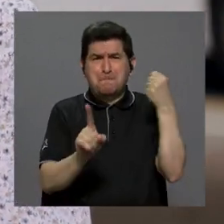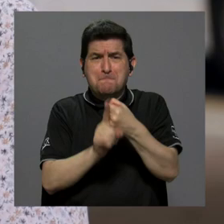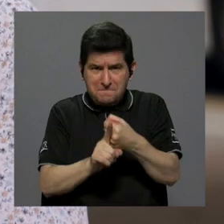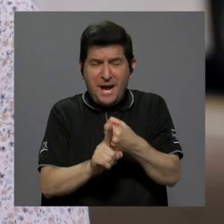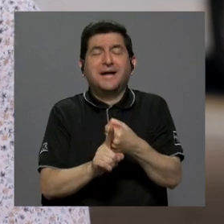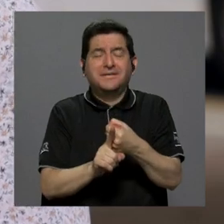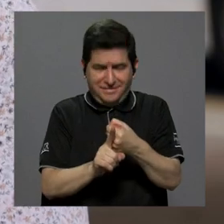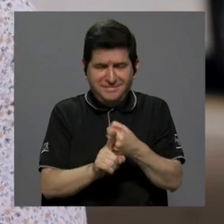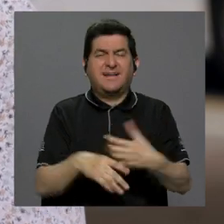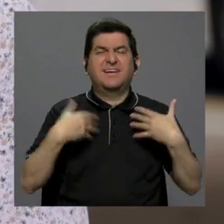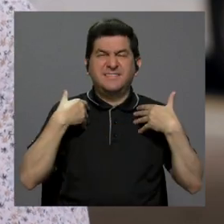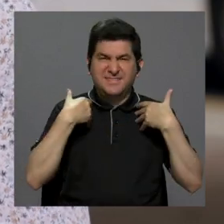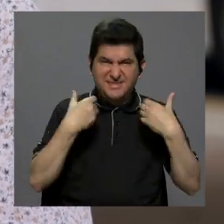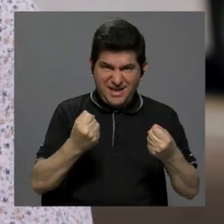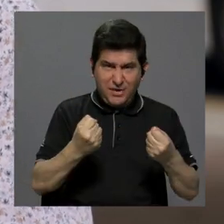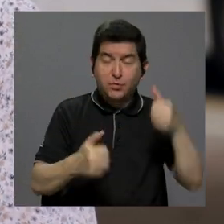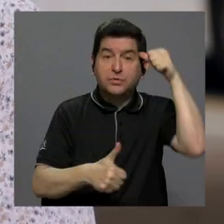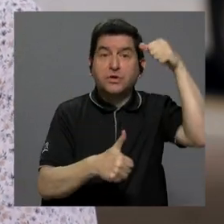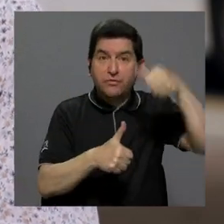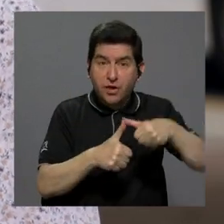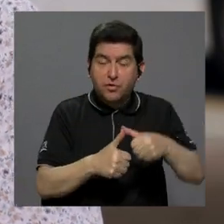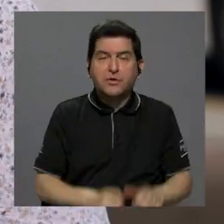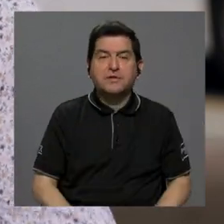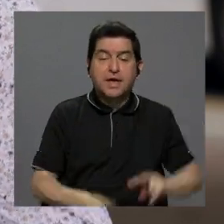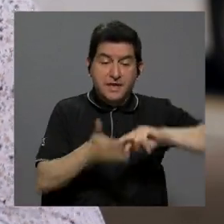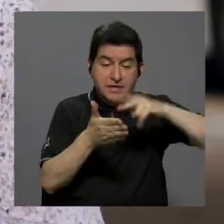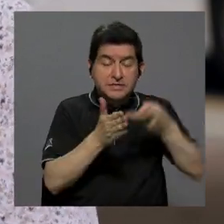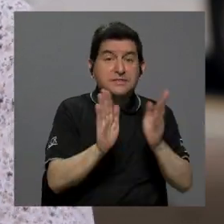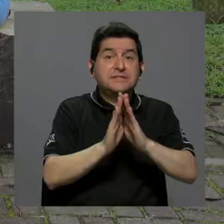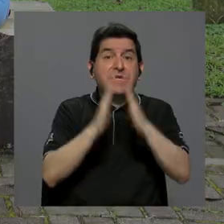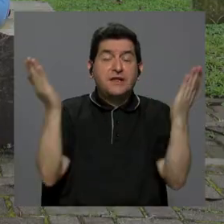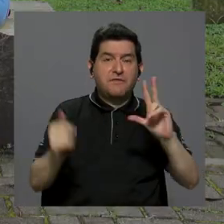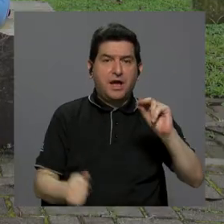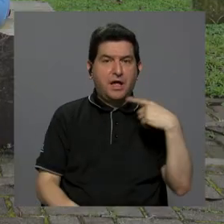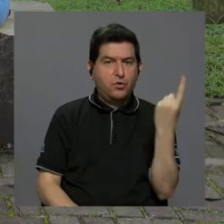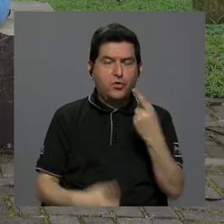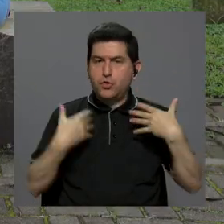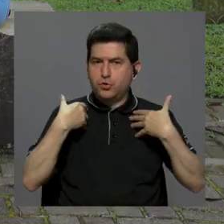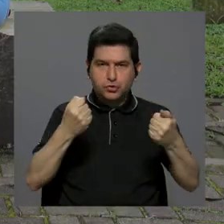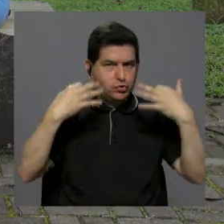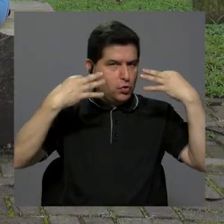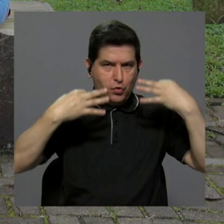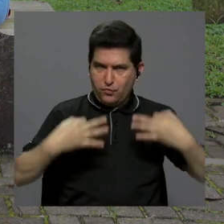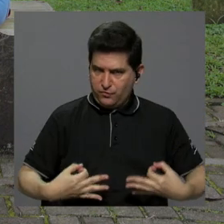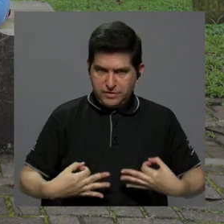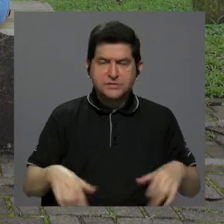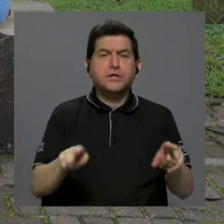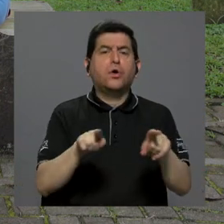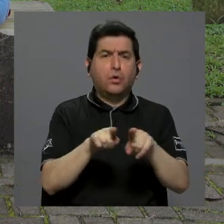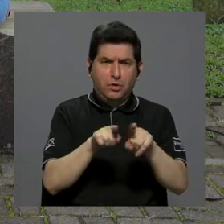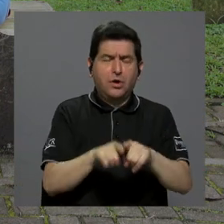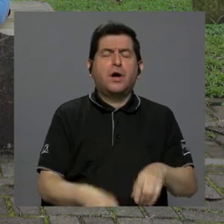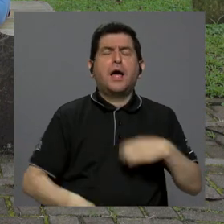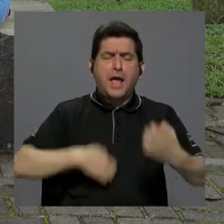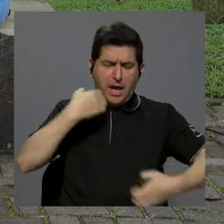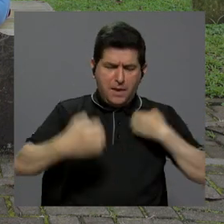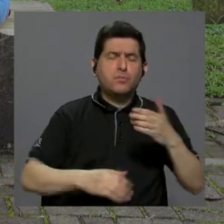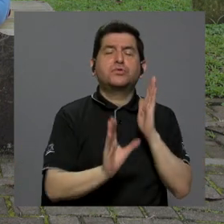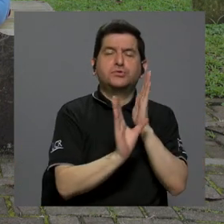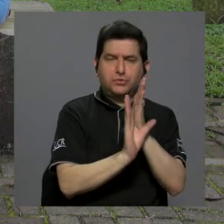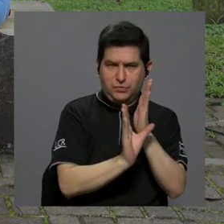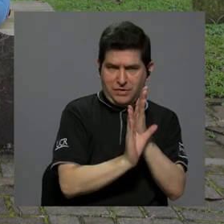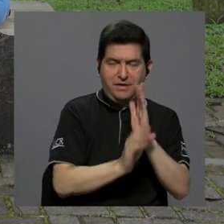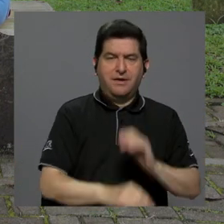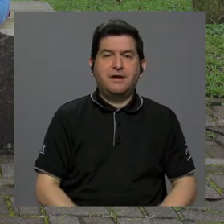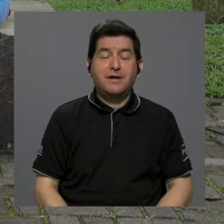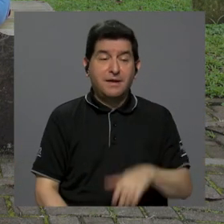impactar necesariamente en la salud, que recordemos es un concepto amplio que no implica solo la salud física, sino también la